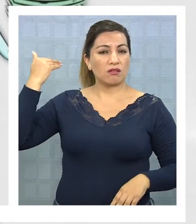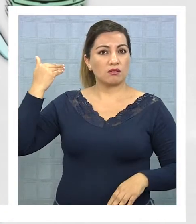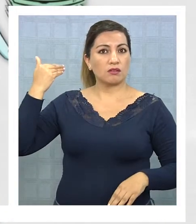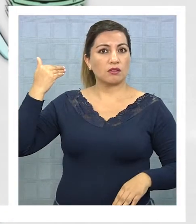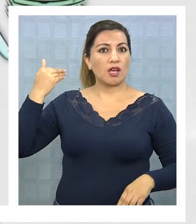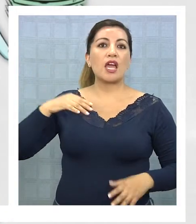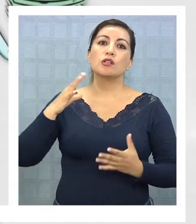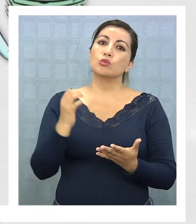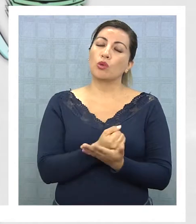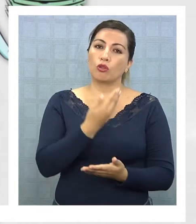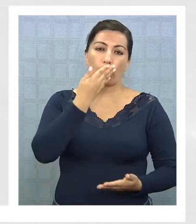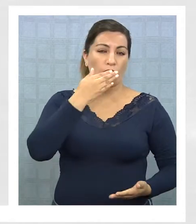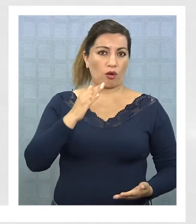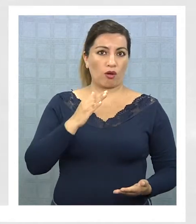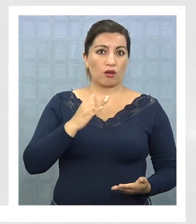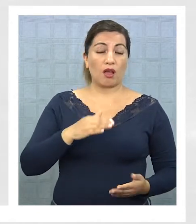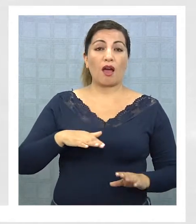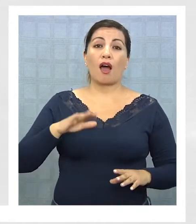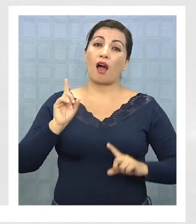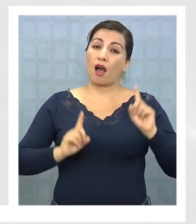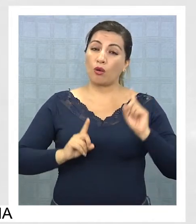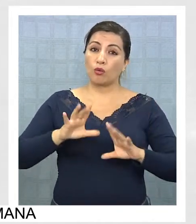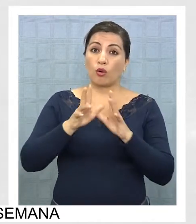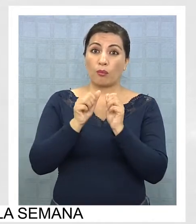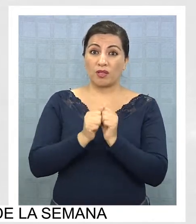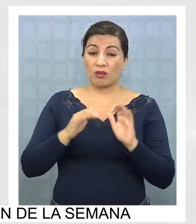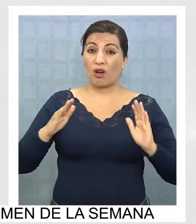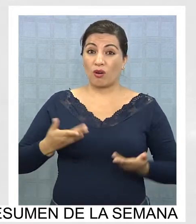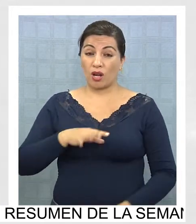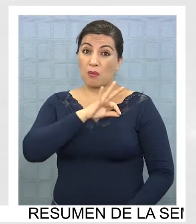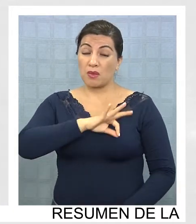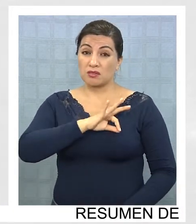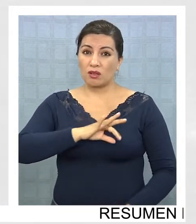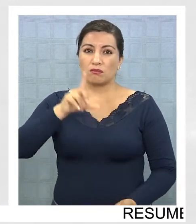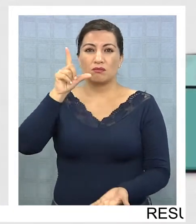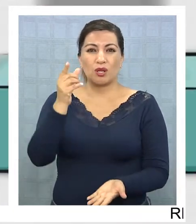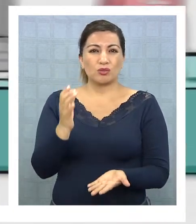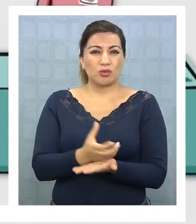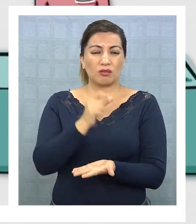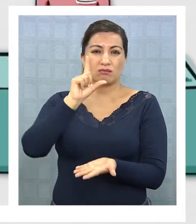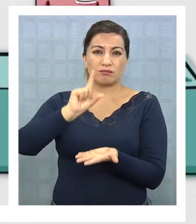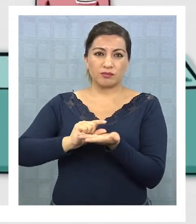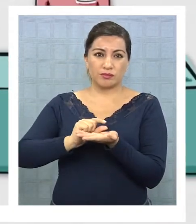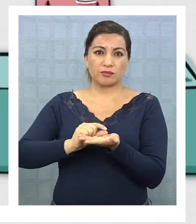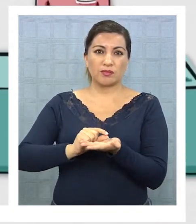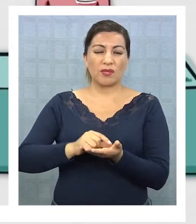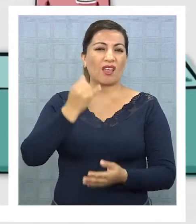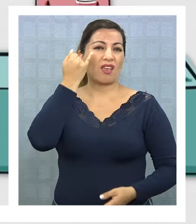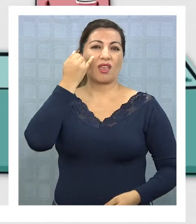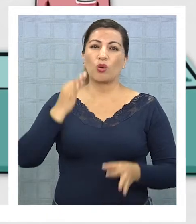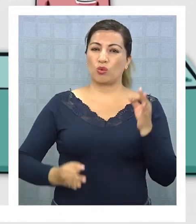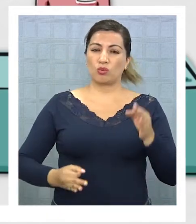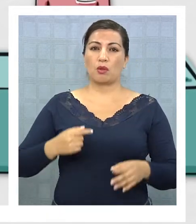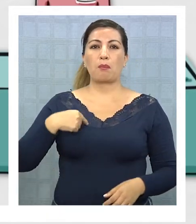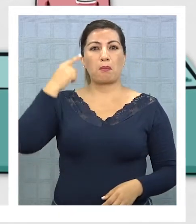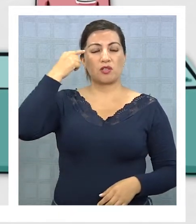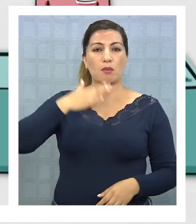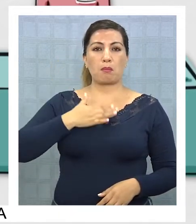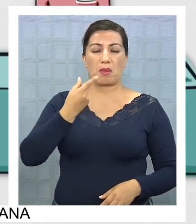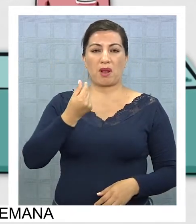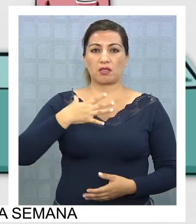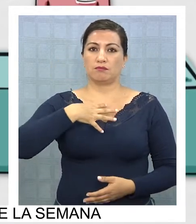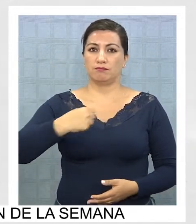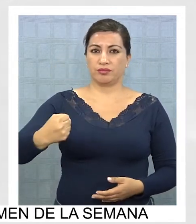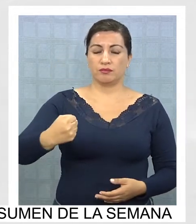mejores que los compañeros que se han ido ahora jubilados. Entonces yo creo que siempre ha sido injusto y nos han robado. La